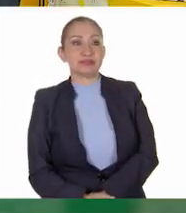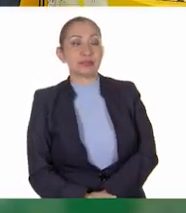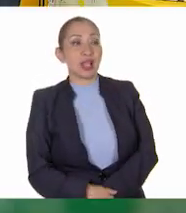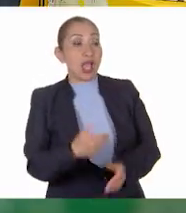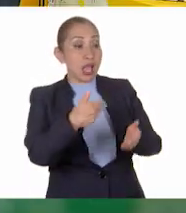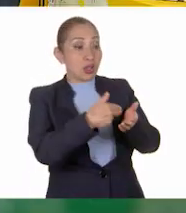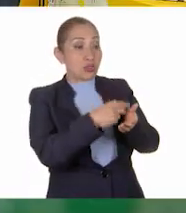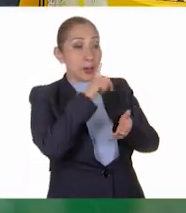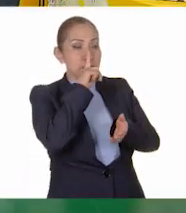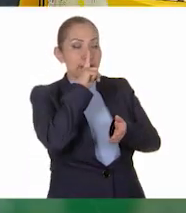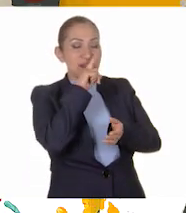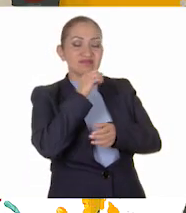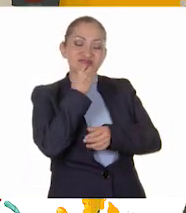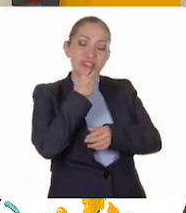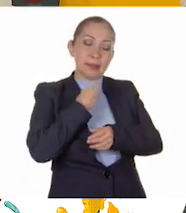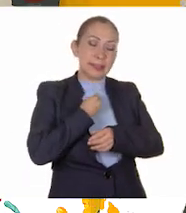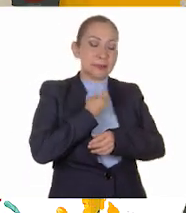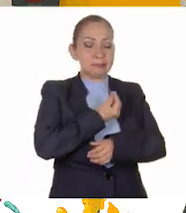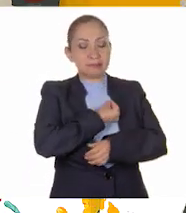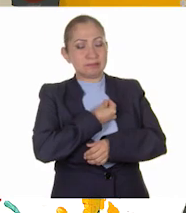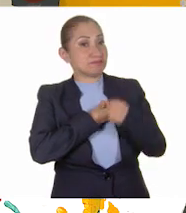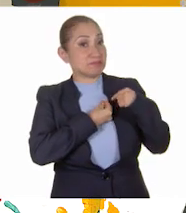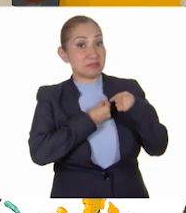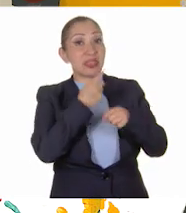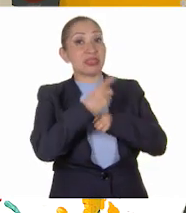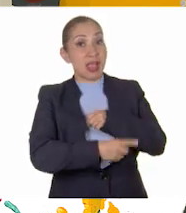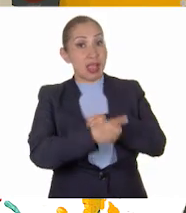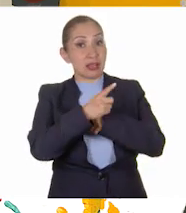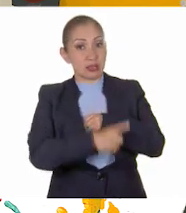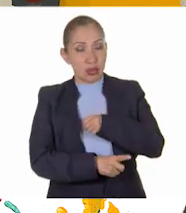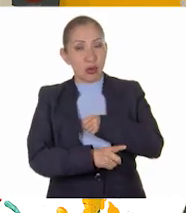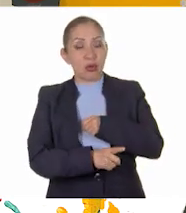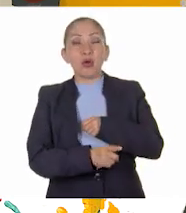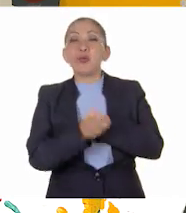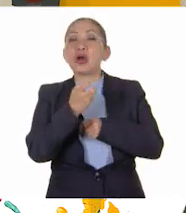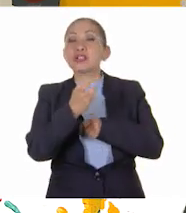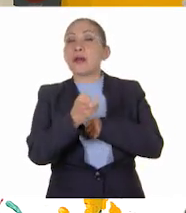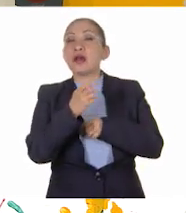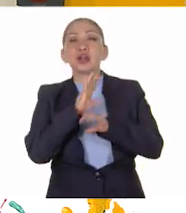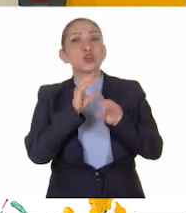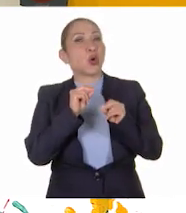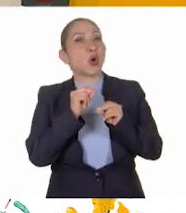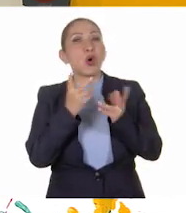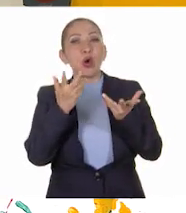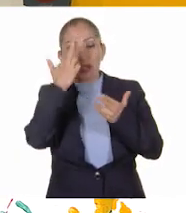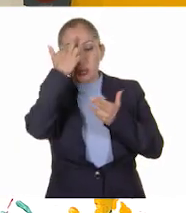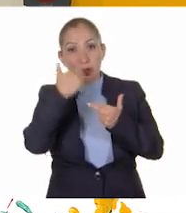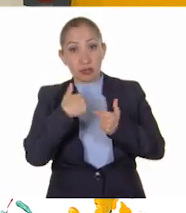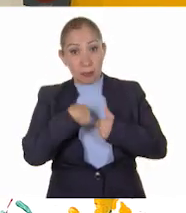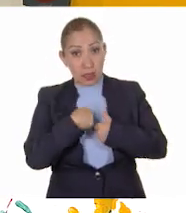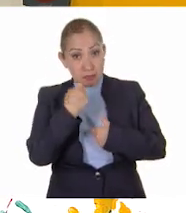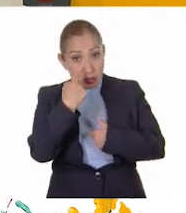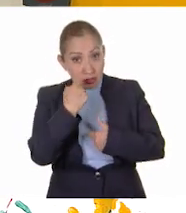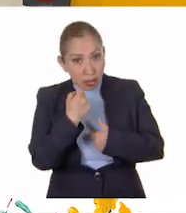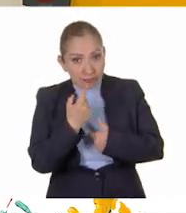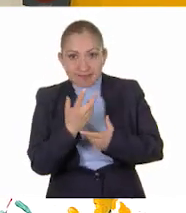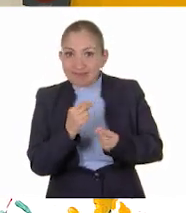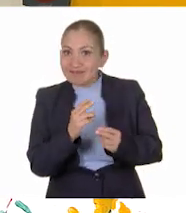o esconder nuestras emociones también nos hace daño. En ese caso, no nos estamos respetando, ¿cierto?